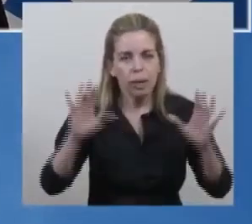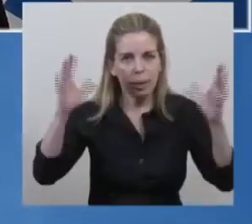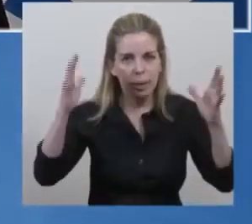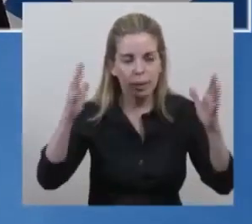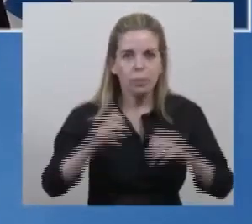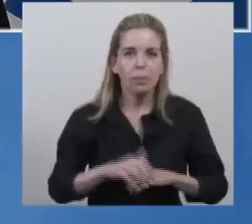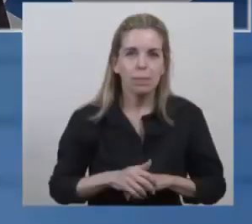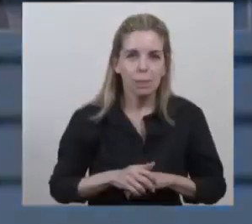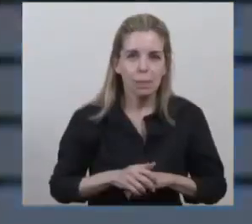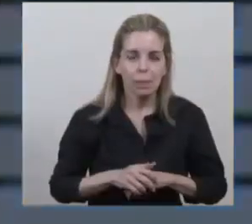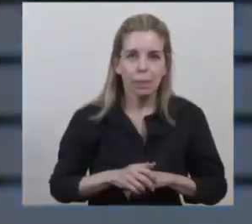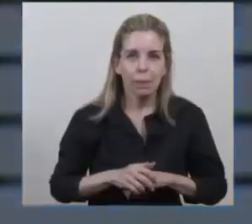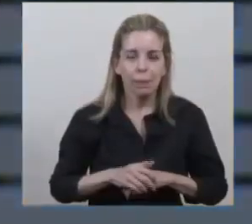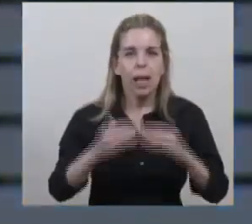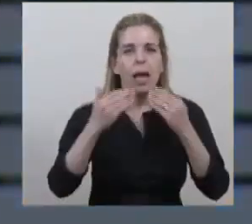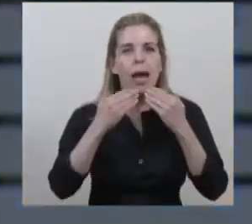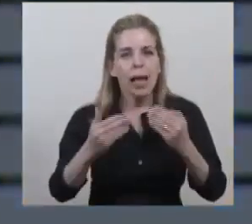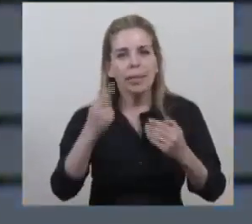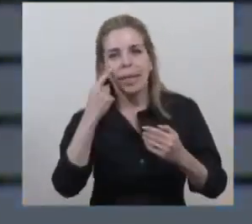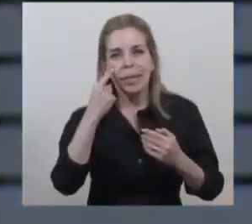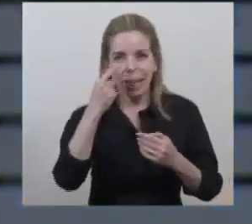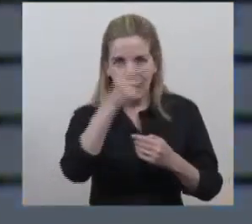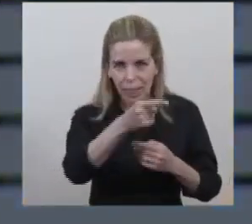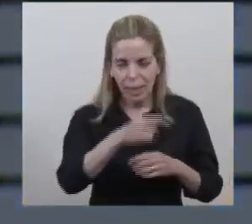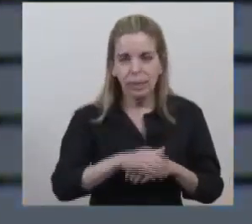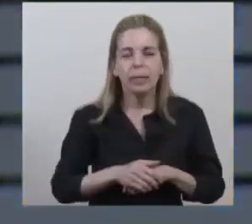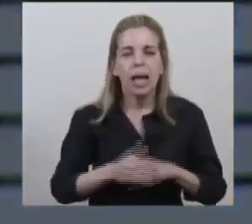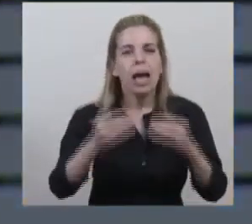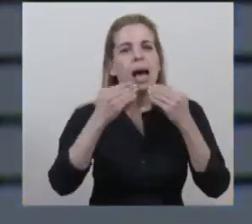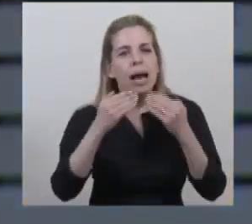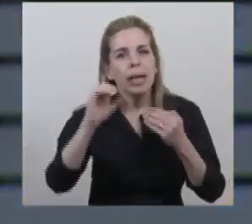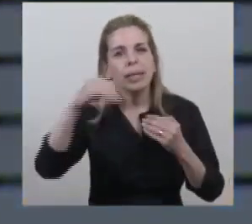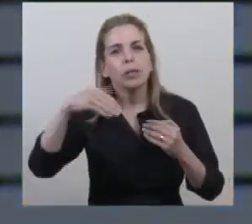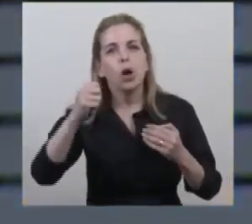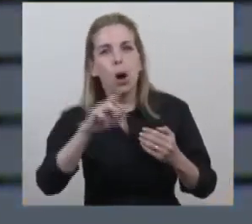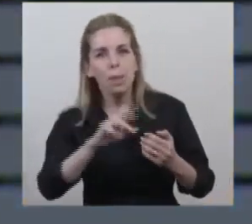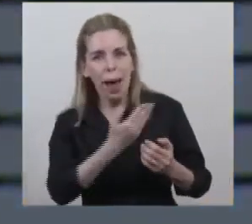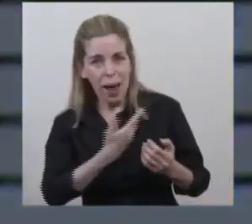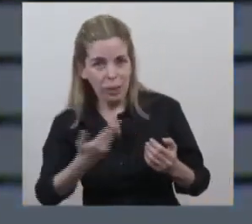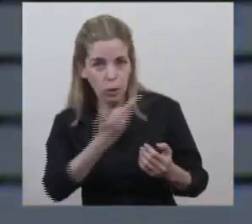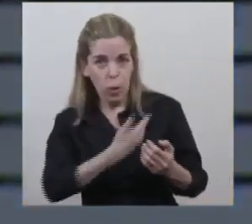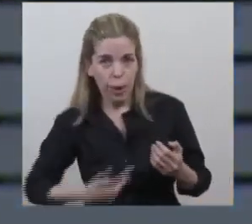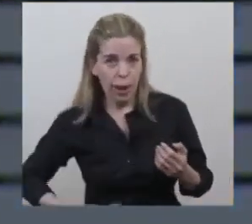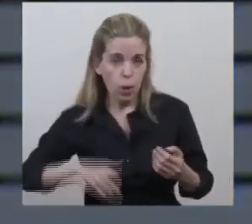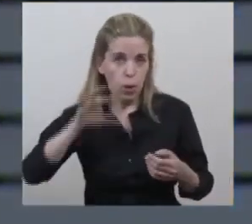Muchas gracias intendente. Gracias Omar en Santa Fe.